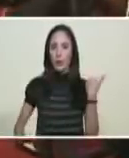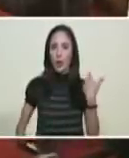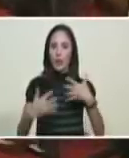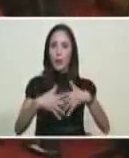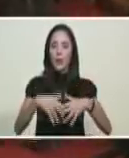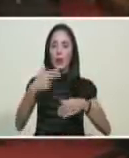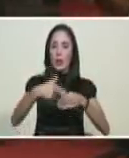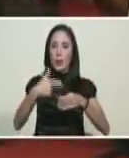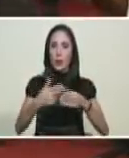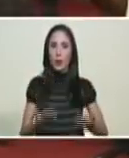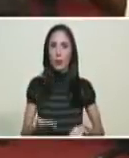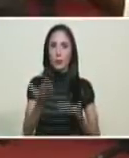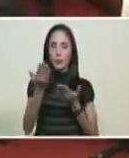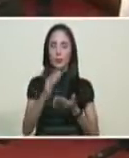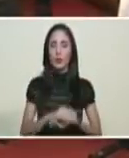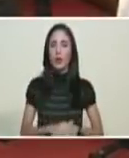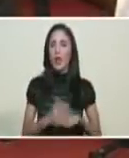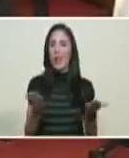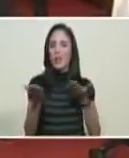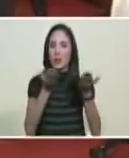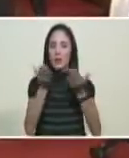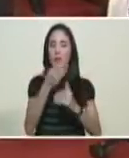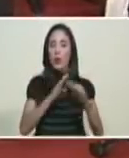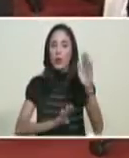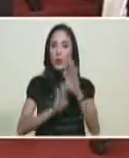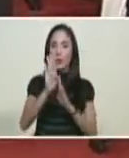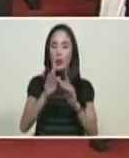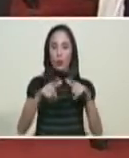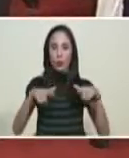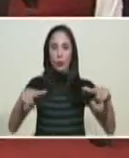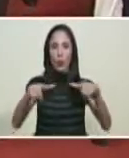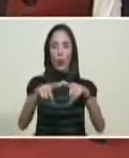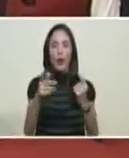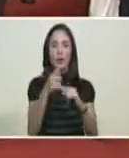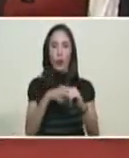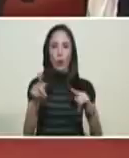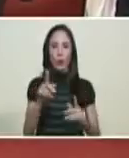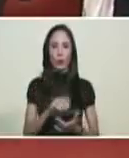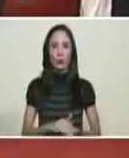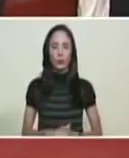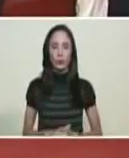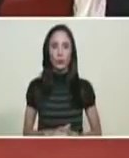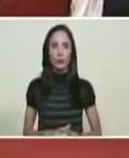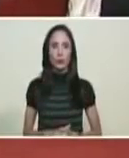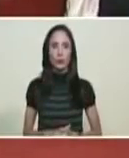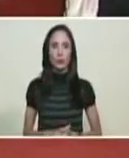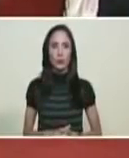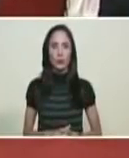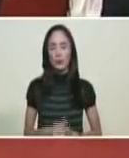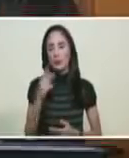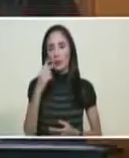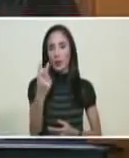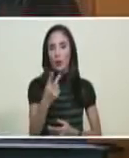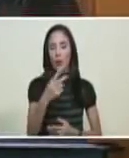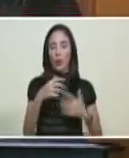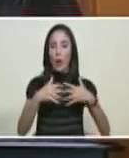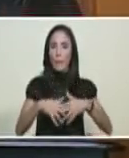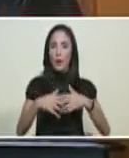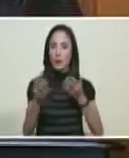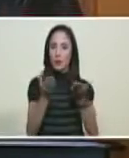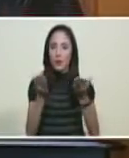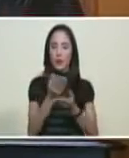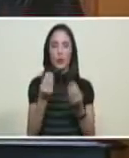PDVSA. Prestación de servicios para el desarrollo del campo orcual. La empresa prestadora de servicios